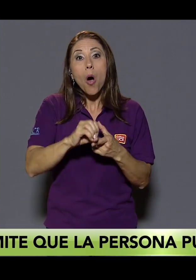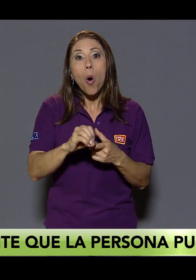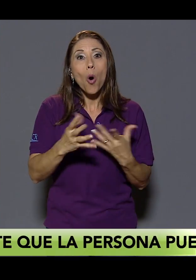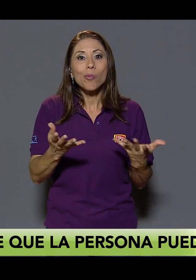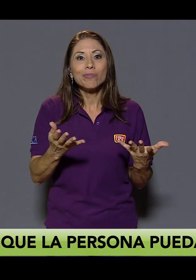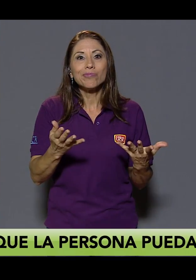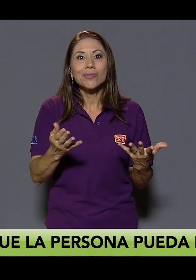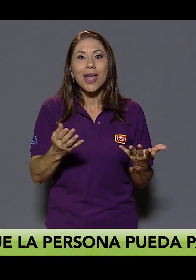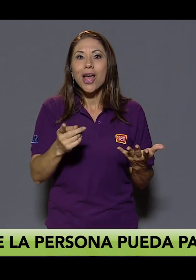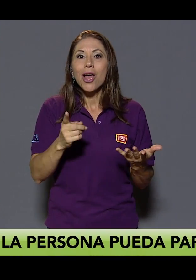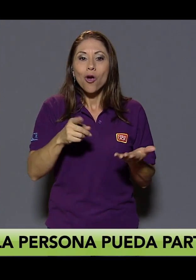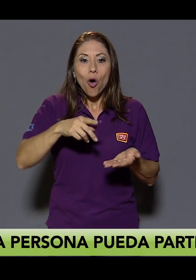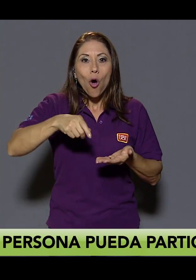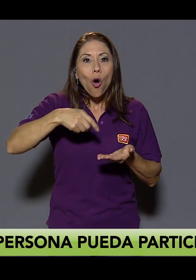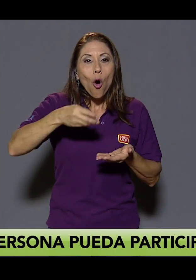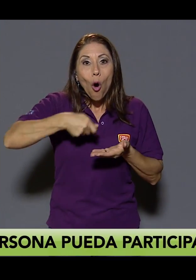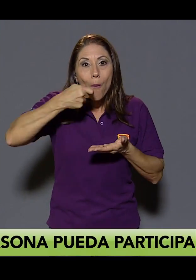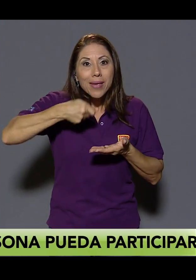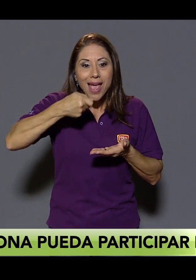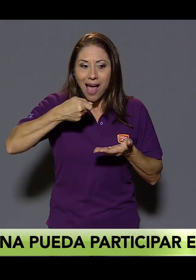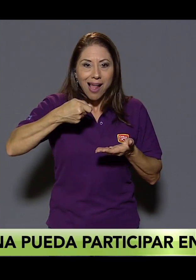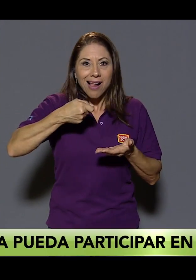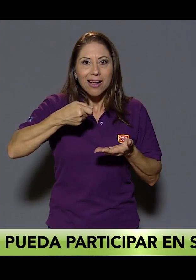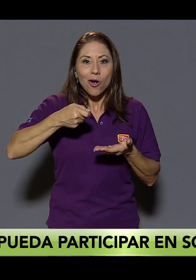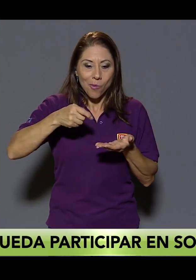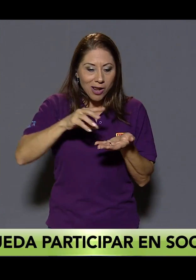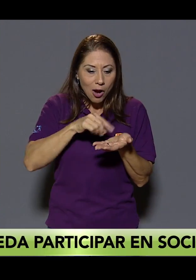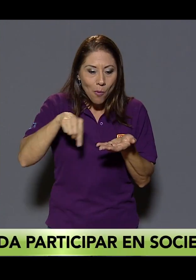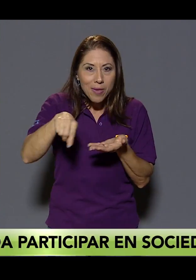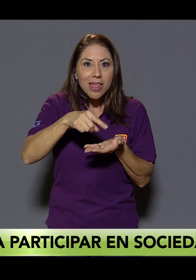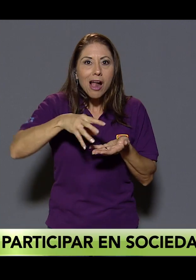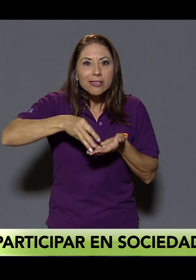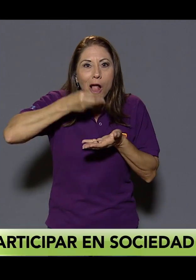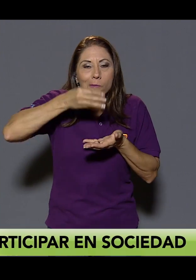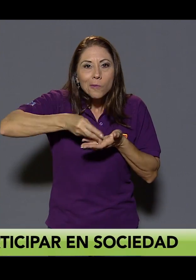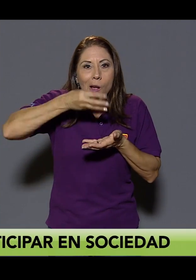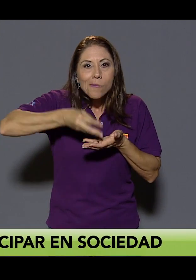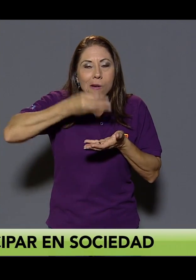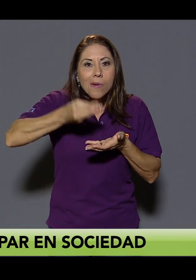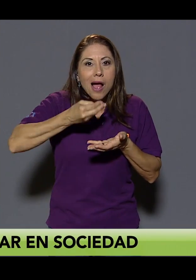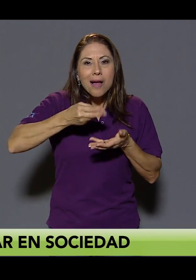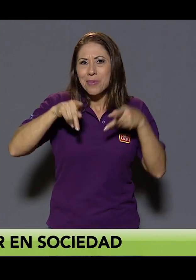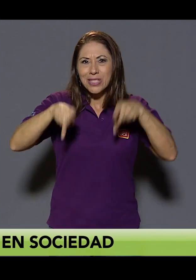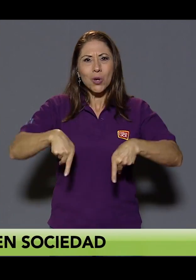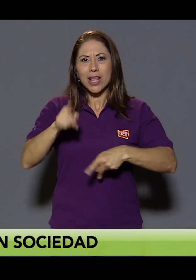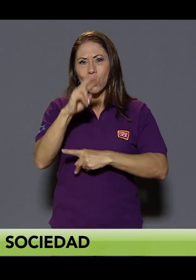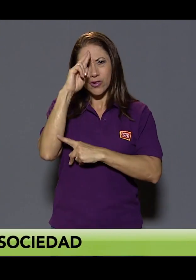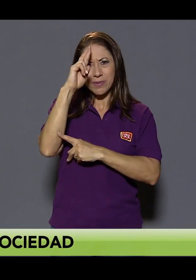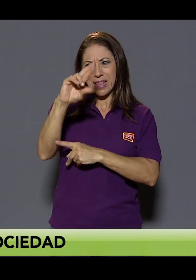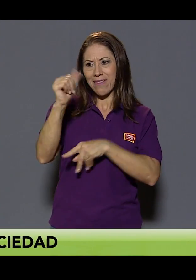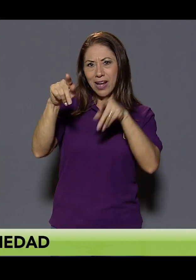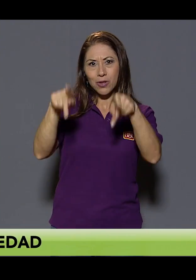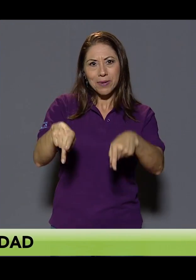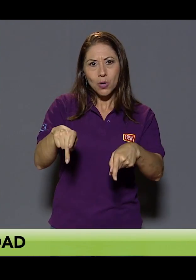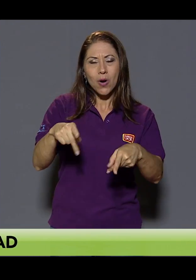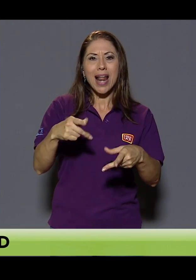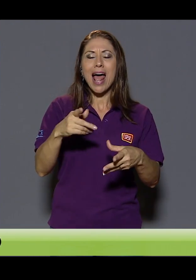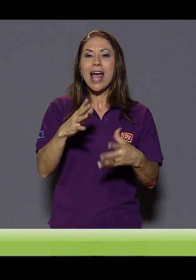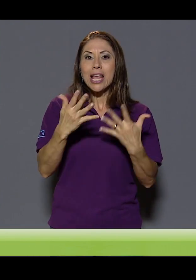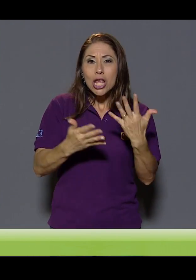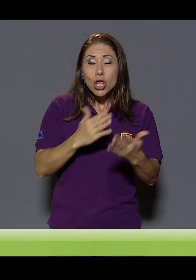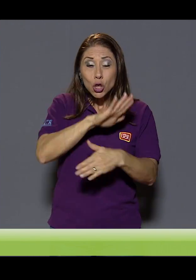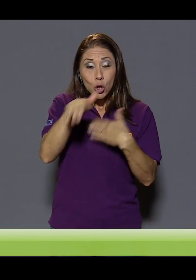comía con las manos sin usar cubiertos, no respetaba los espacios del otro, las distancias del otro. Entonces,